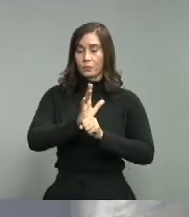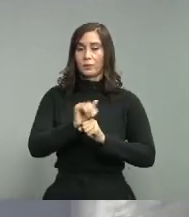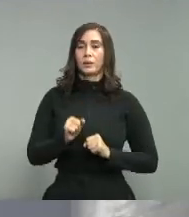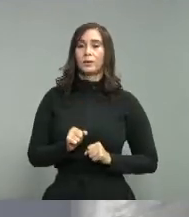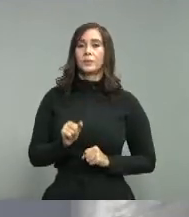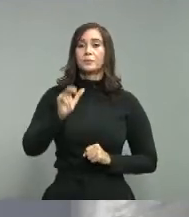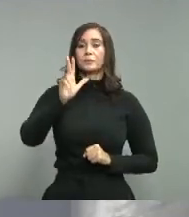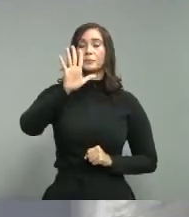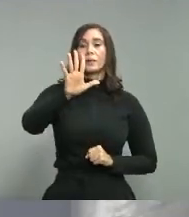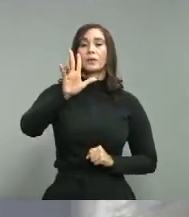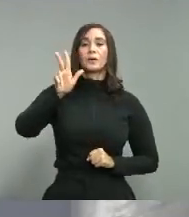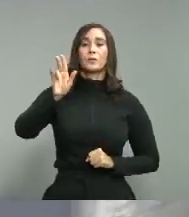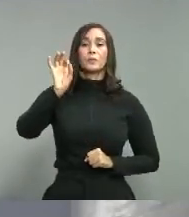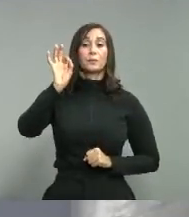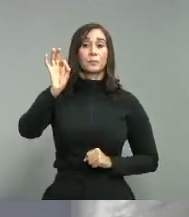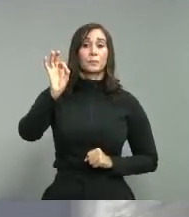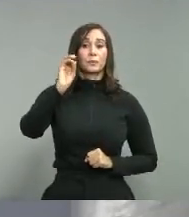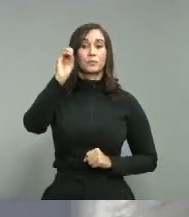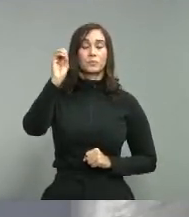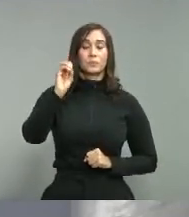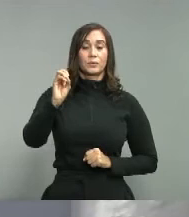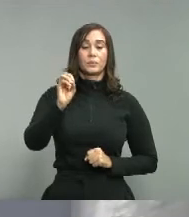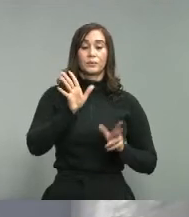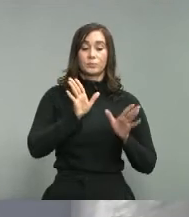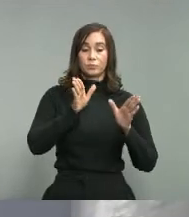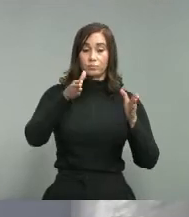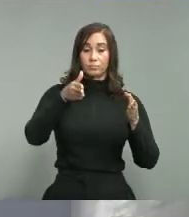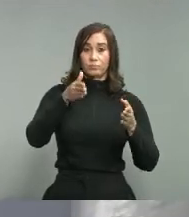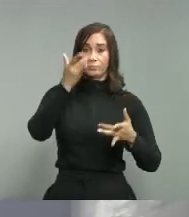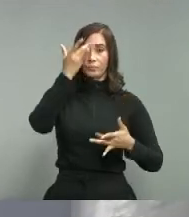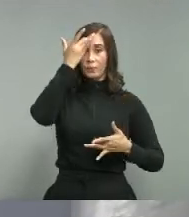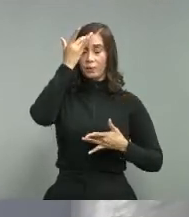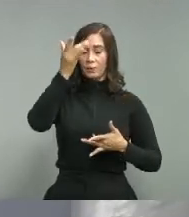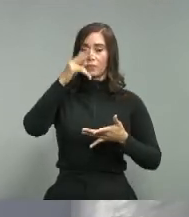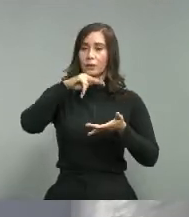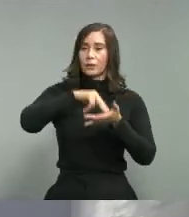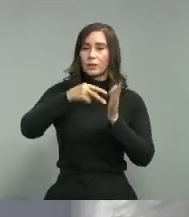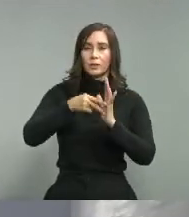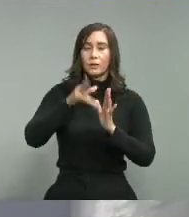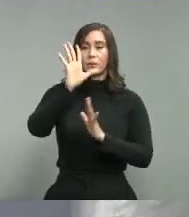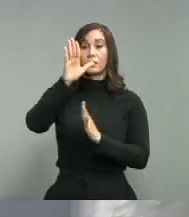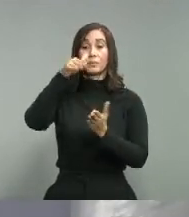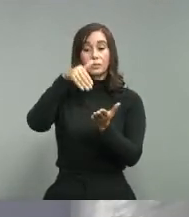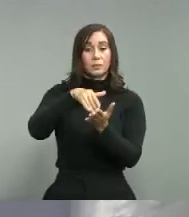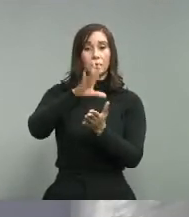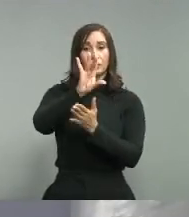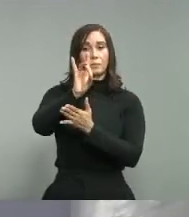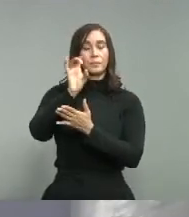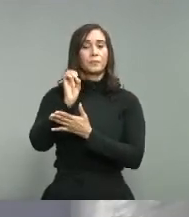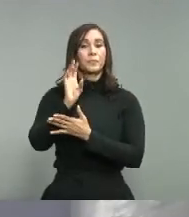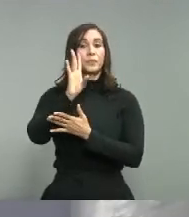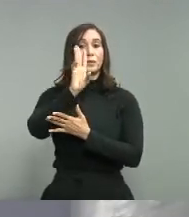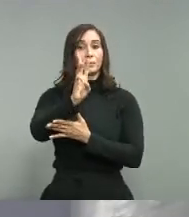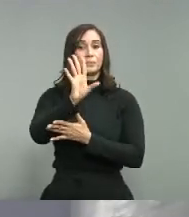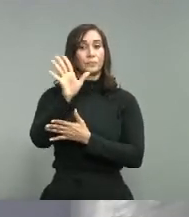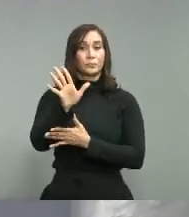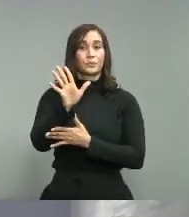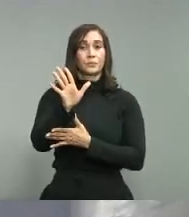53.81% de los casos es decir 5.865